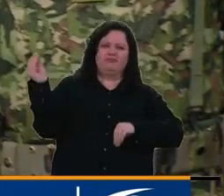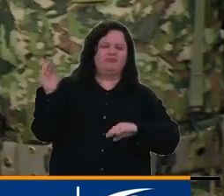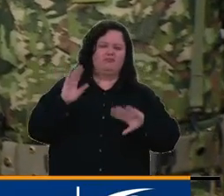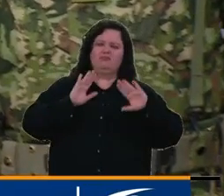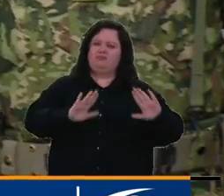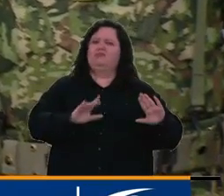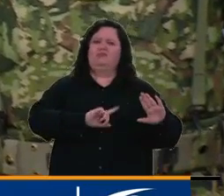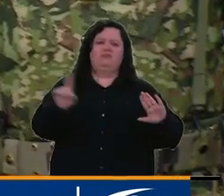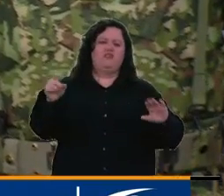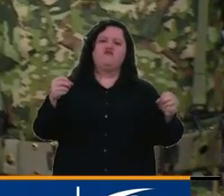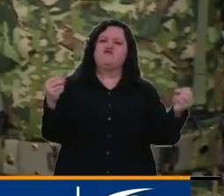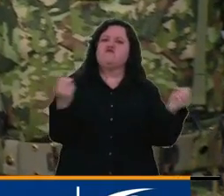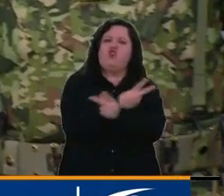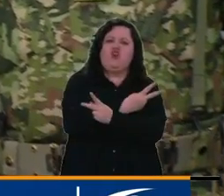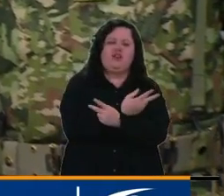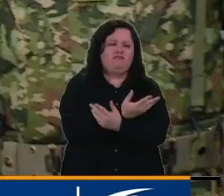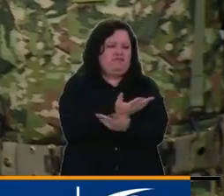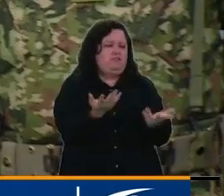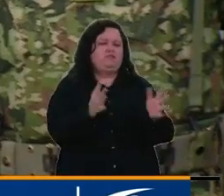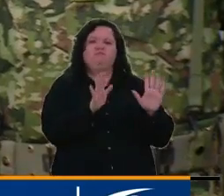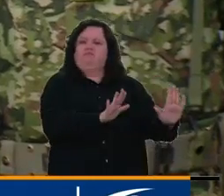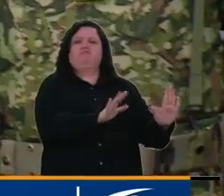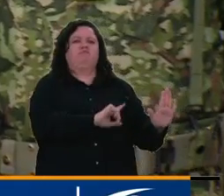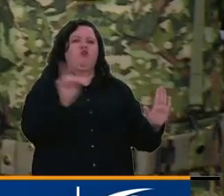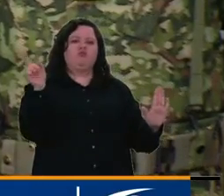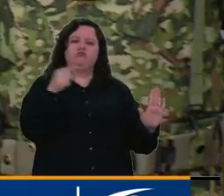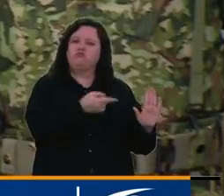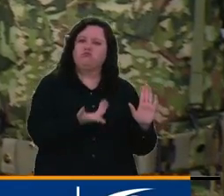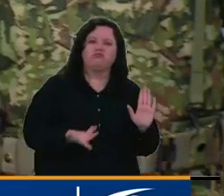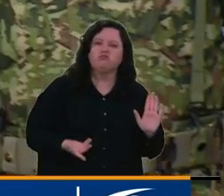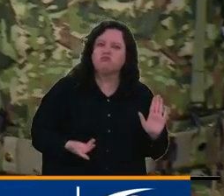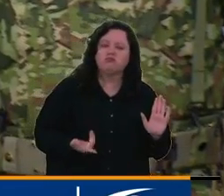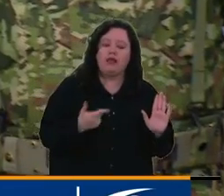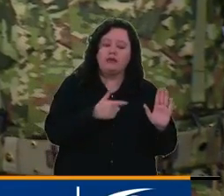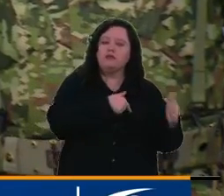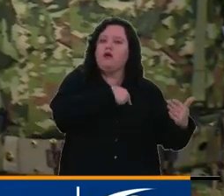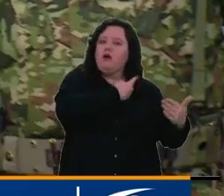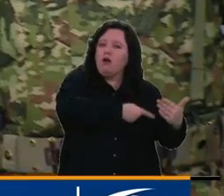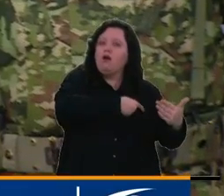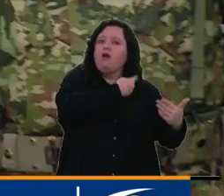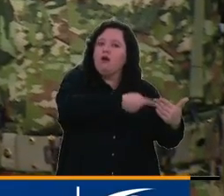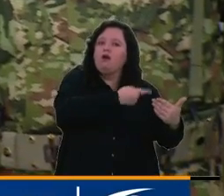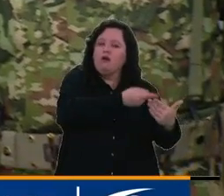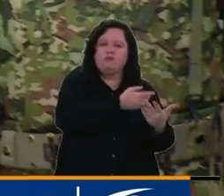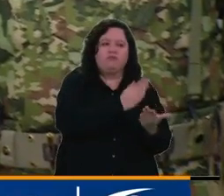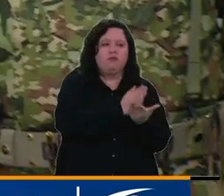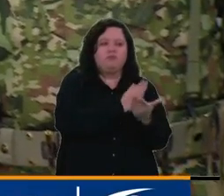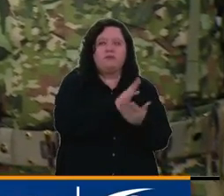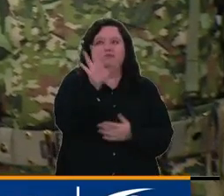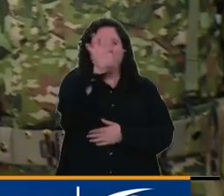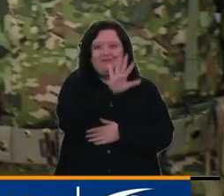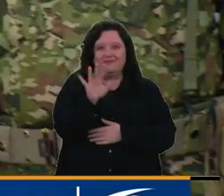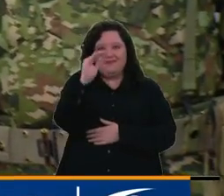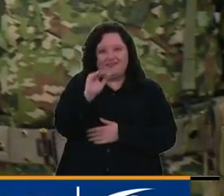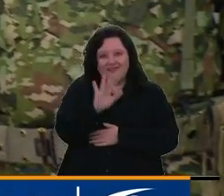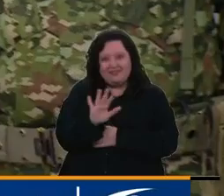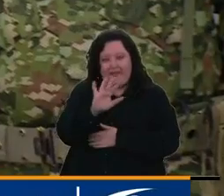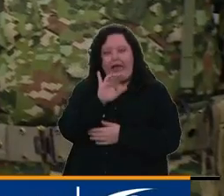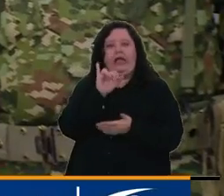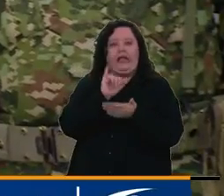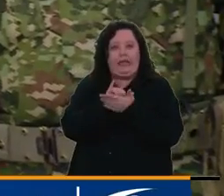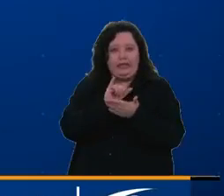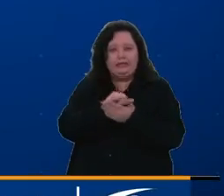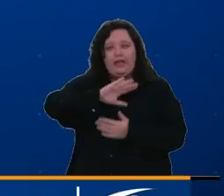actos de violencia que se han venido presentando en el Bajo Cauca antioqueño